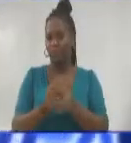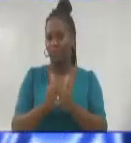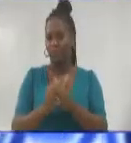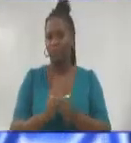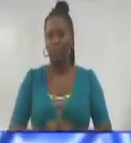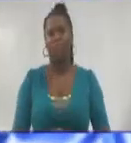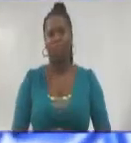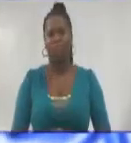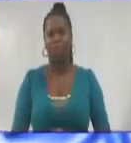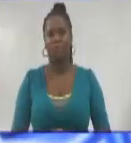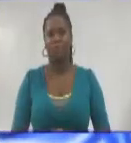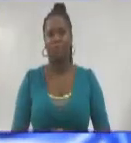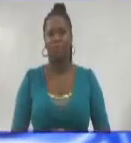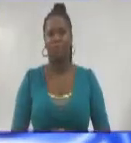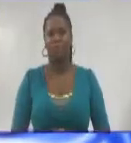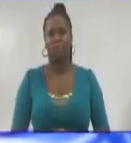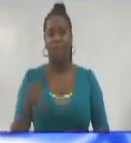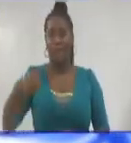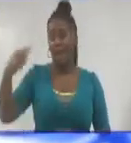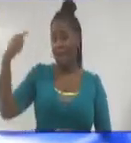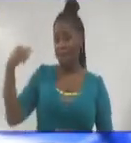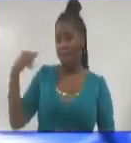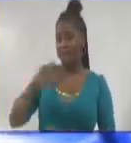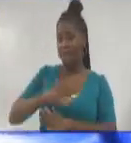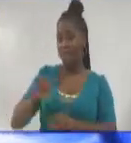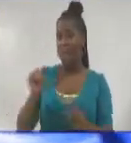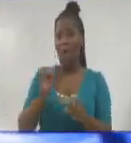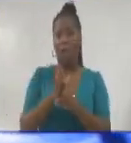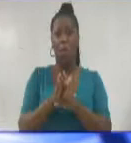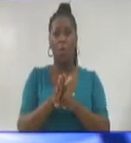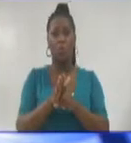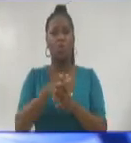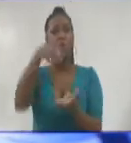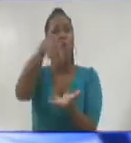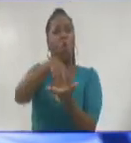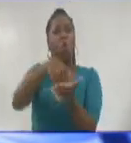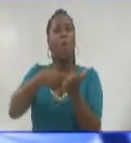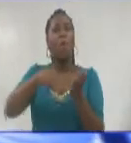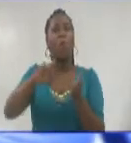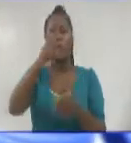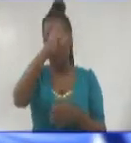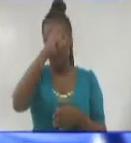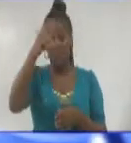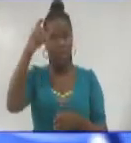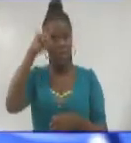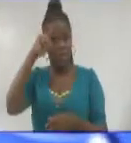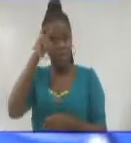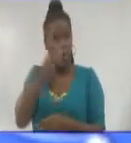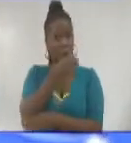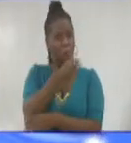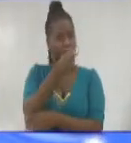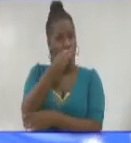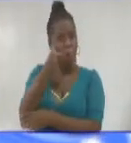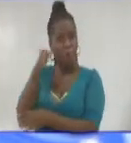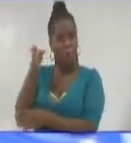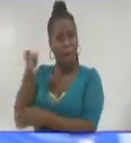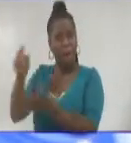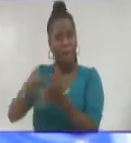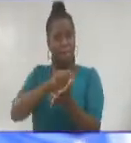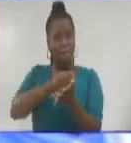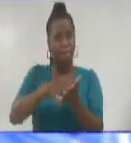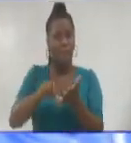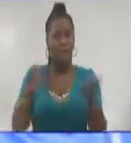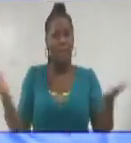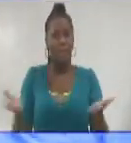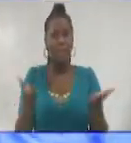pasatiempo de los cubanos si es que ayer comenzó en la ciudad de Santi Espíritus el recorrido sobre la estrategia aprobada para el